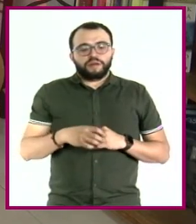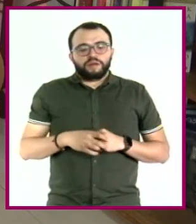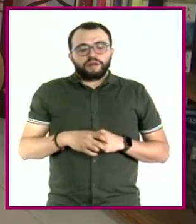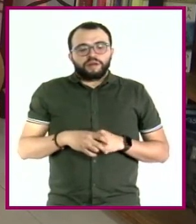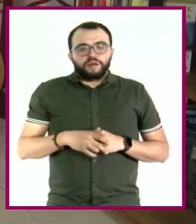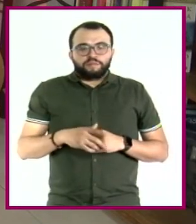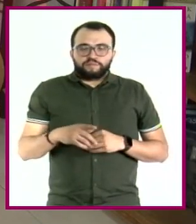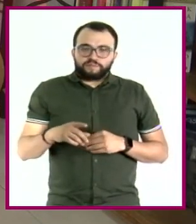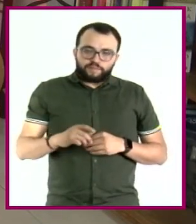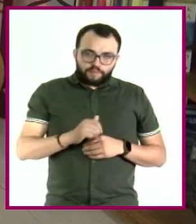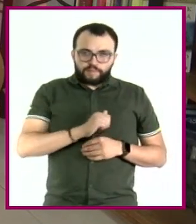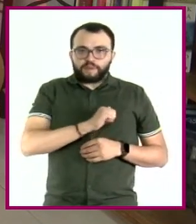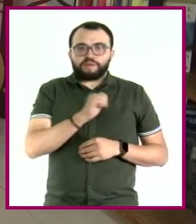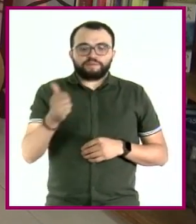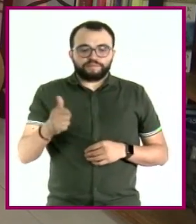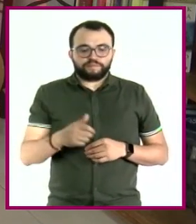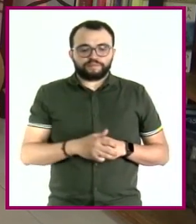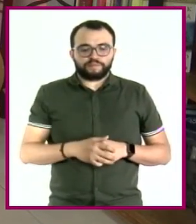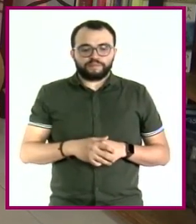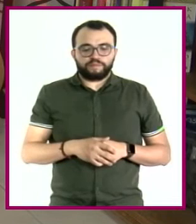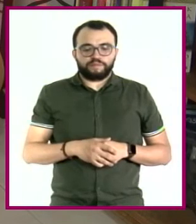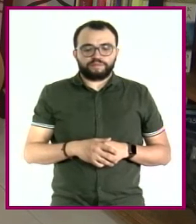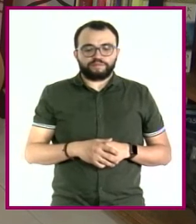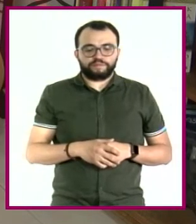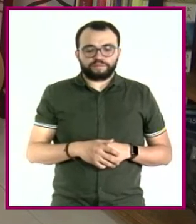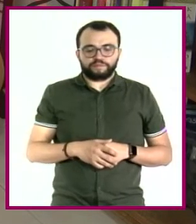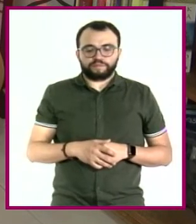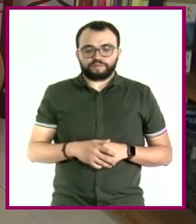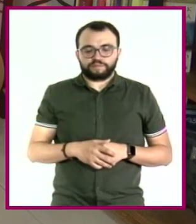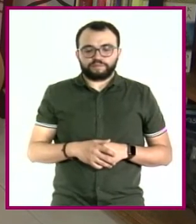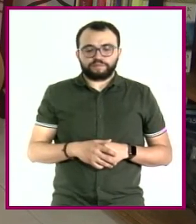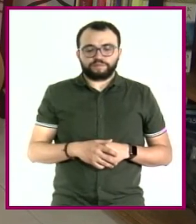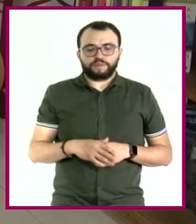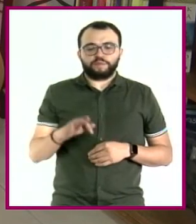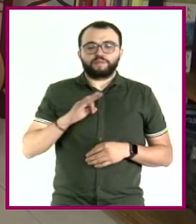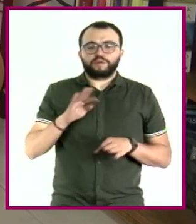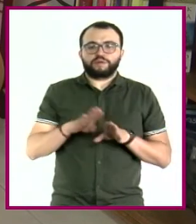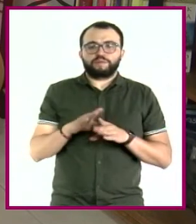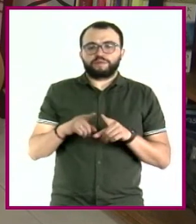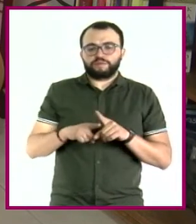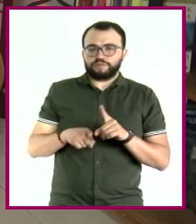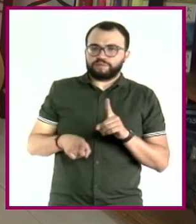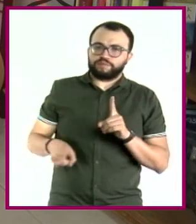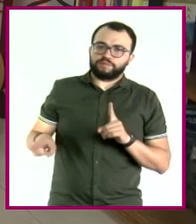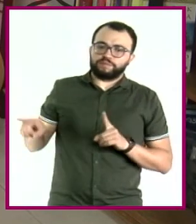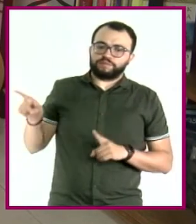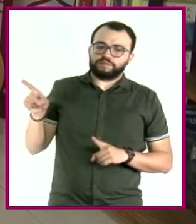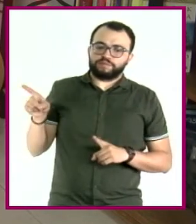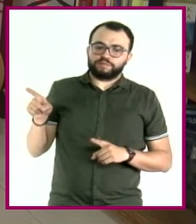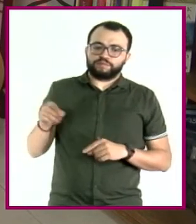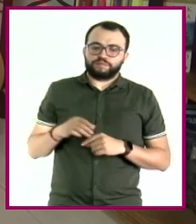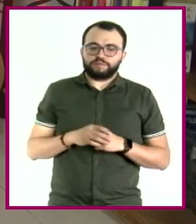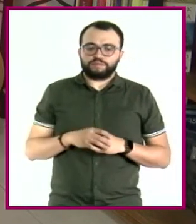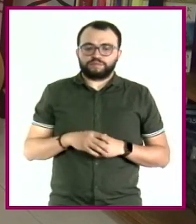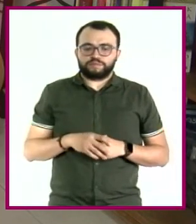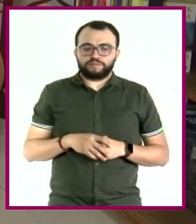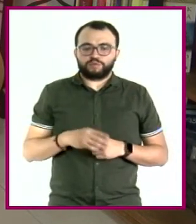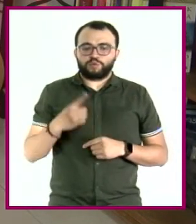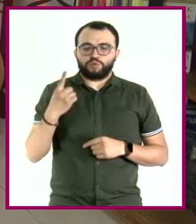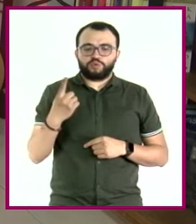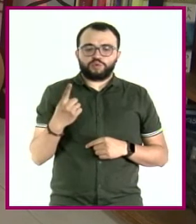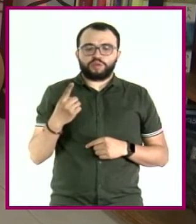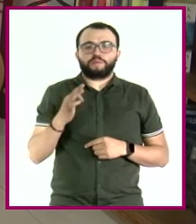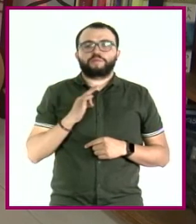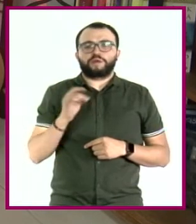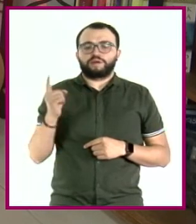variante más. Desde el perro abajo puedes sacar la pierna. Primero una y luego otra. Puedes